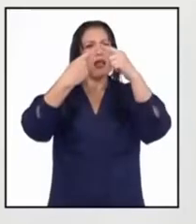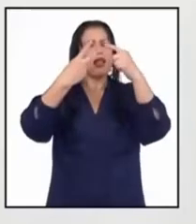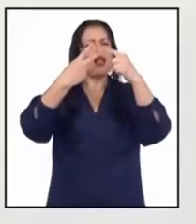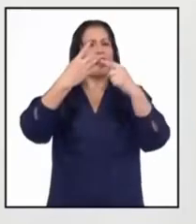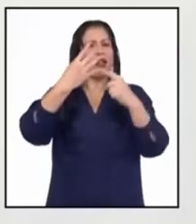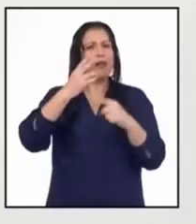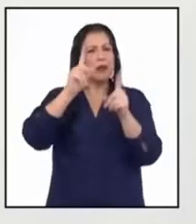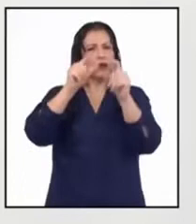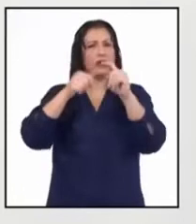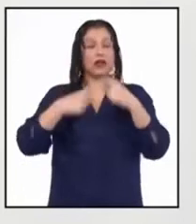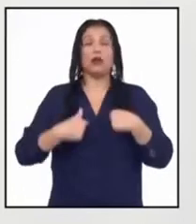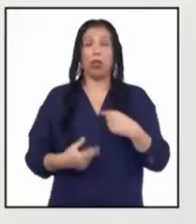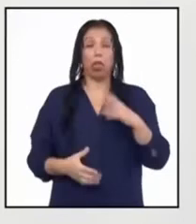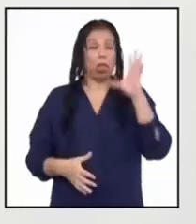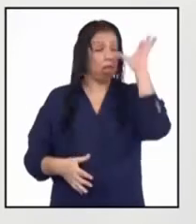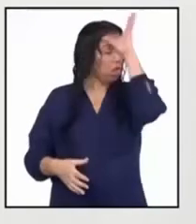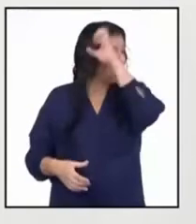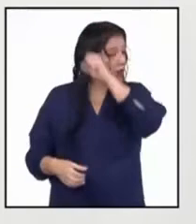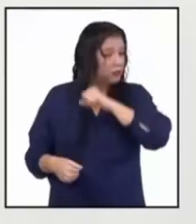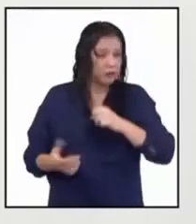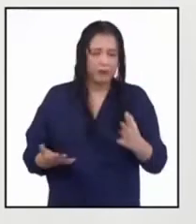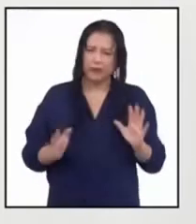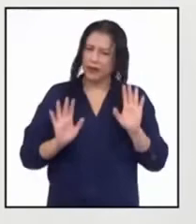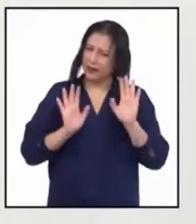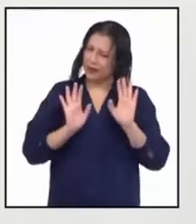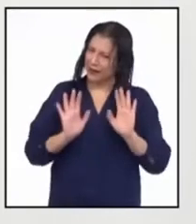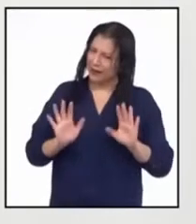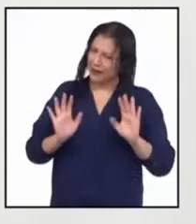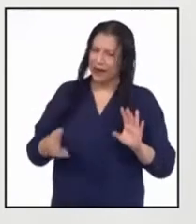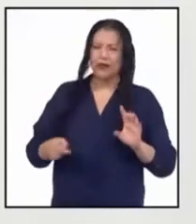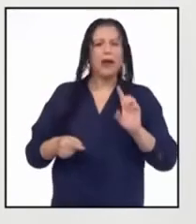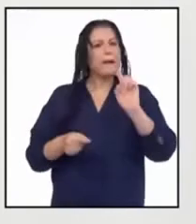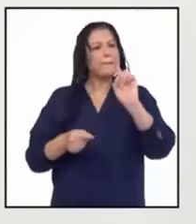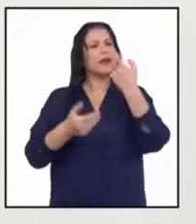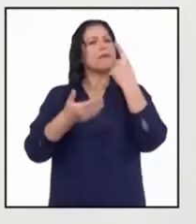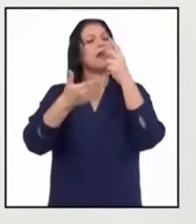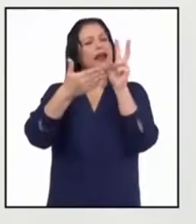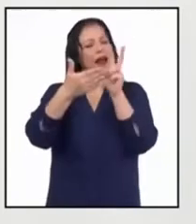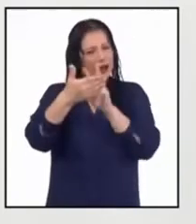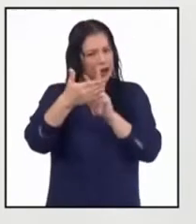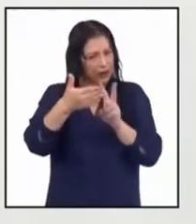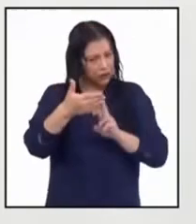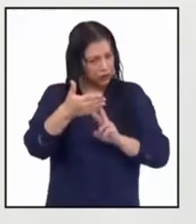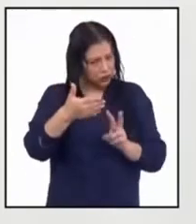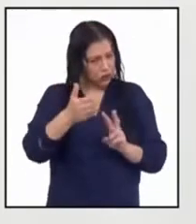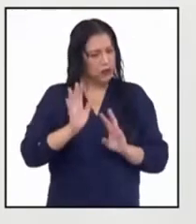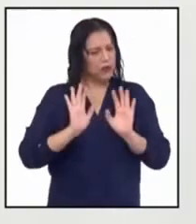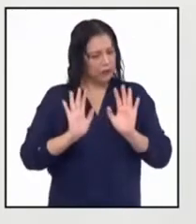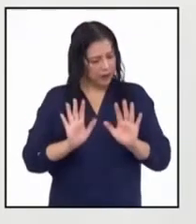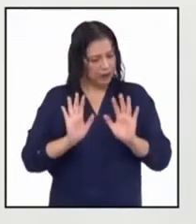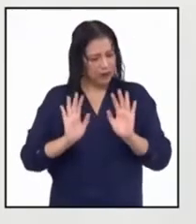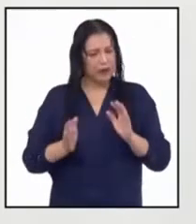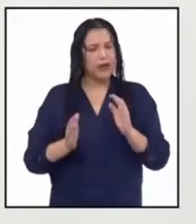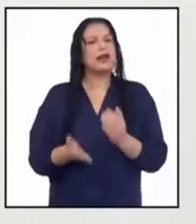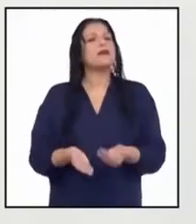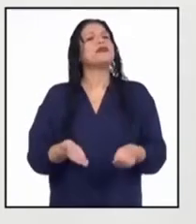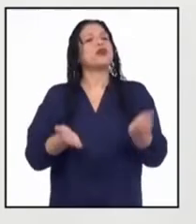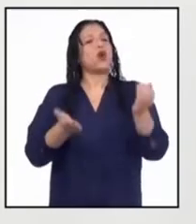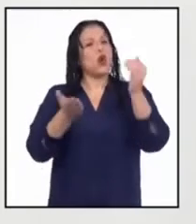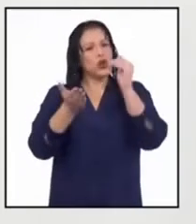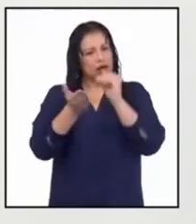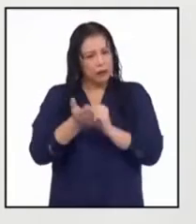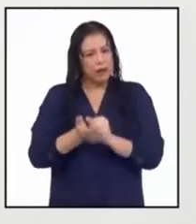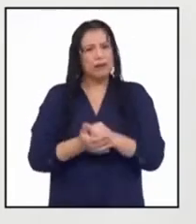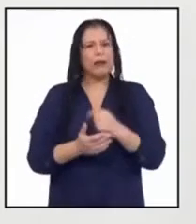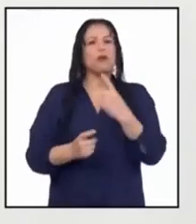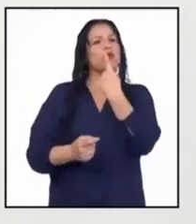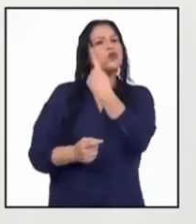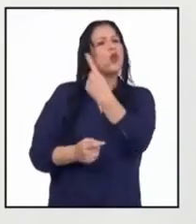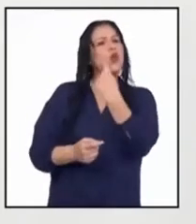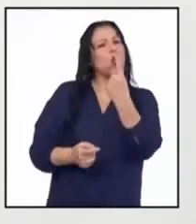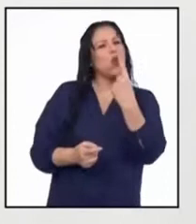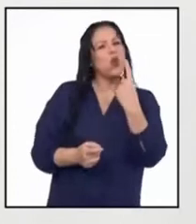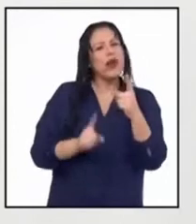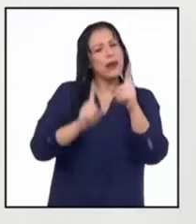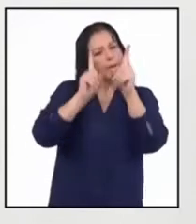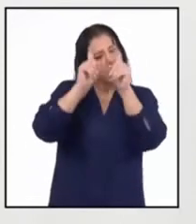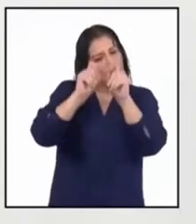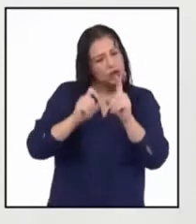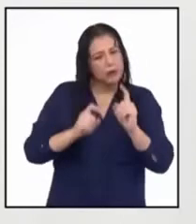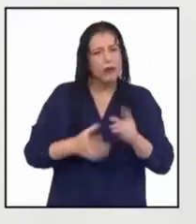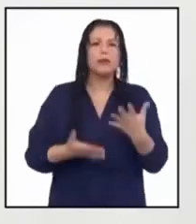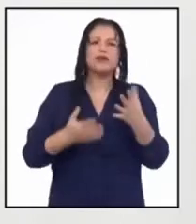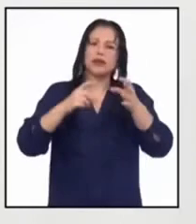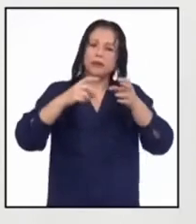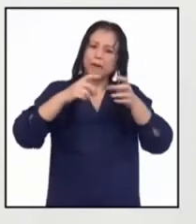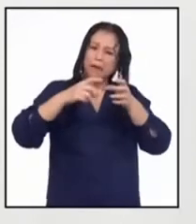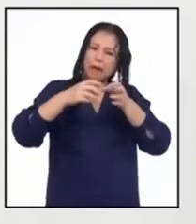te preocupes, Junior. Esa era una primera lectura. Ya vamos a revisar todas las preguntas, una por